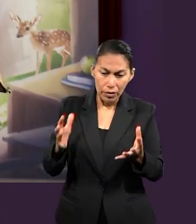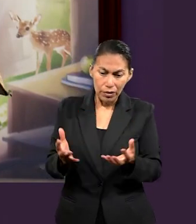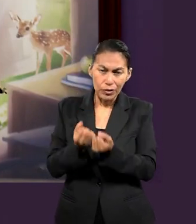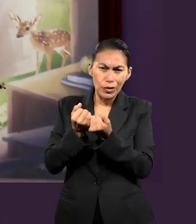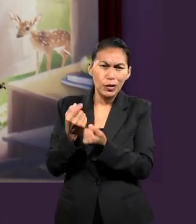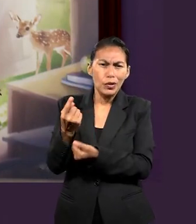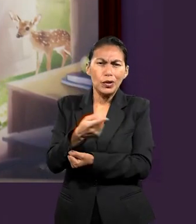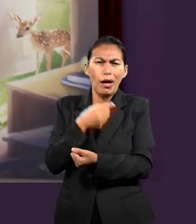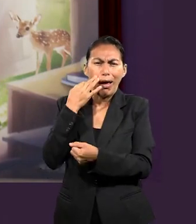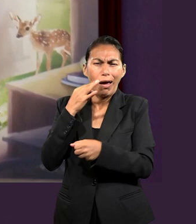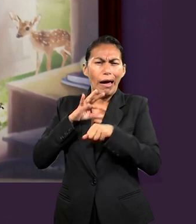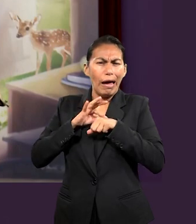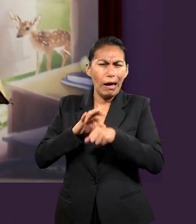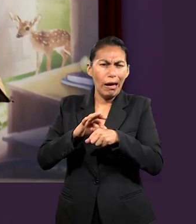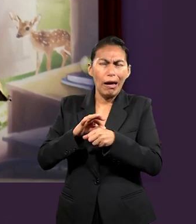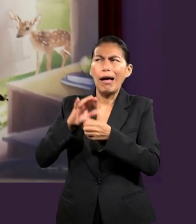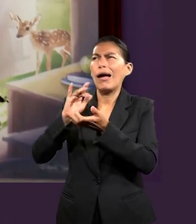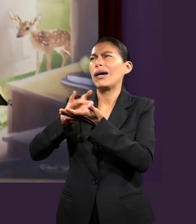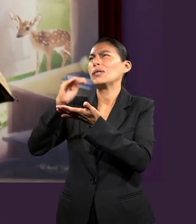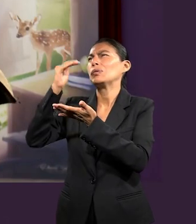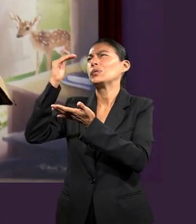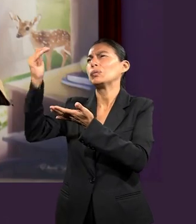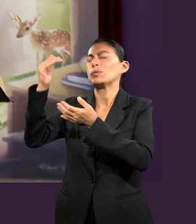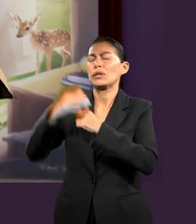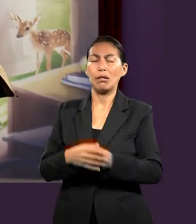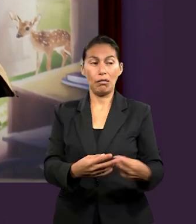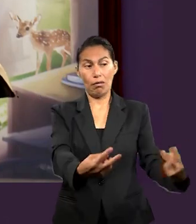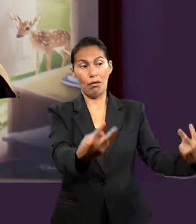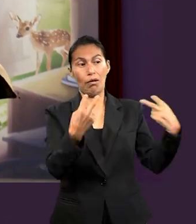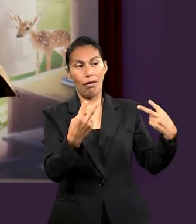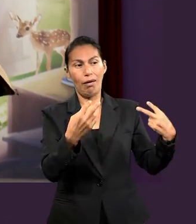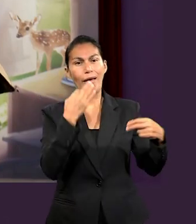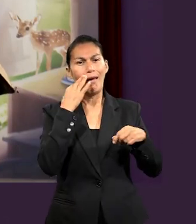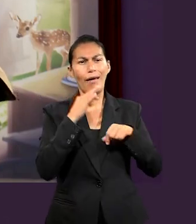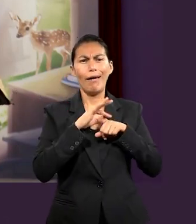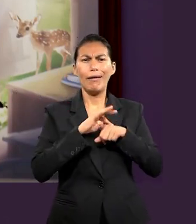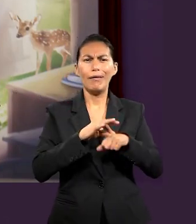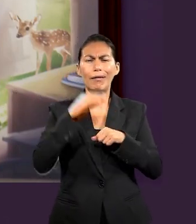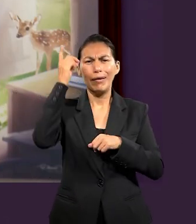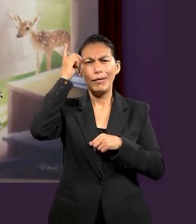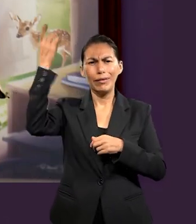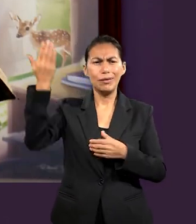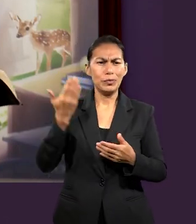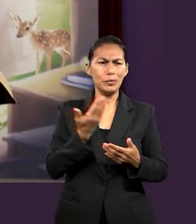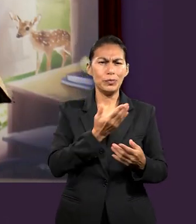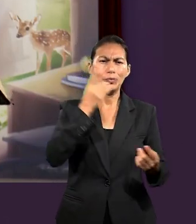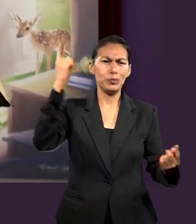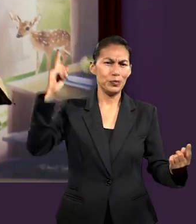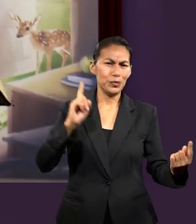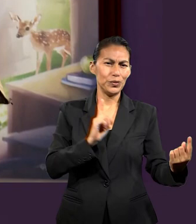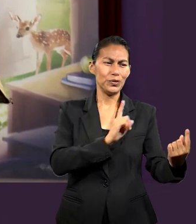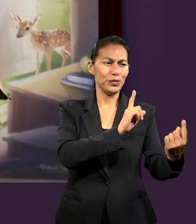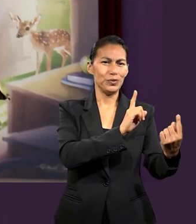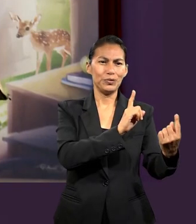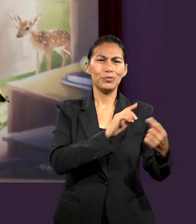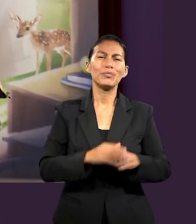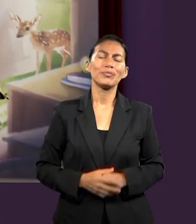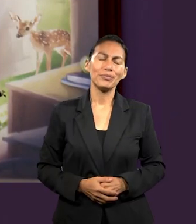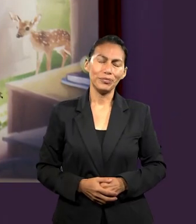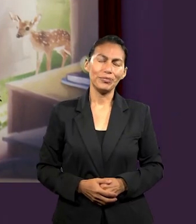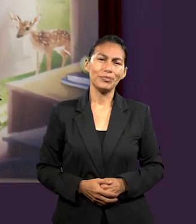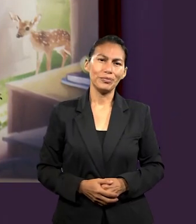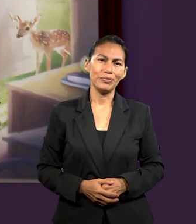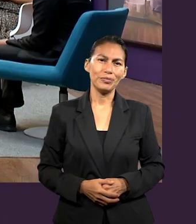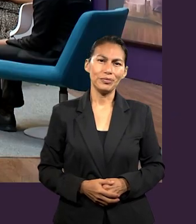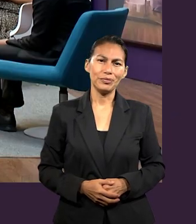alabarle por medio de testimonio, o hacer como un testimonio. Hay maneras en las cuales podemos llegar a las personas, pero esta es una de ellas, por el medio de